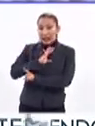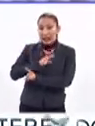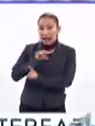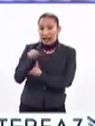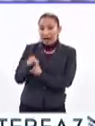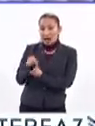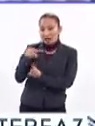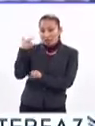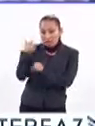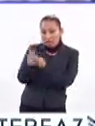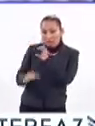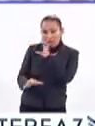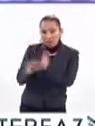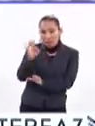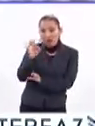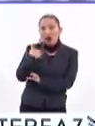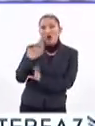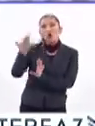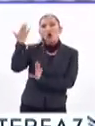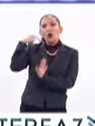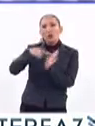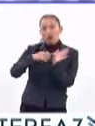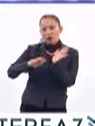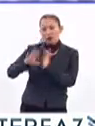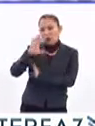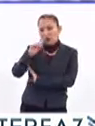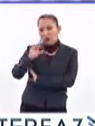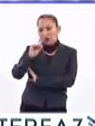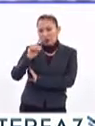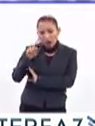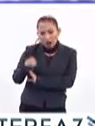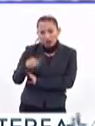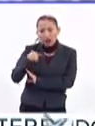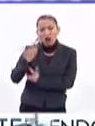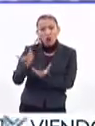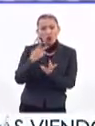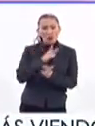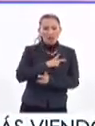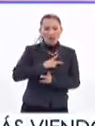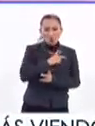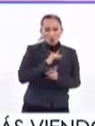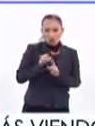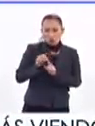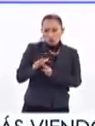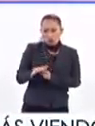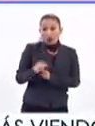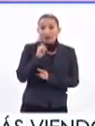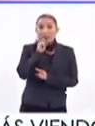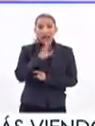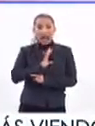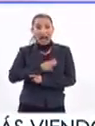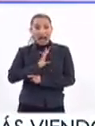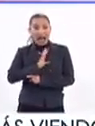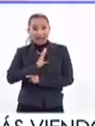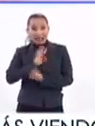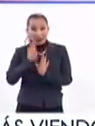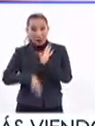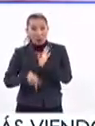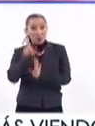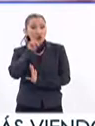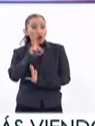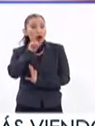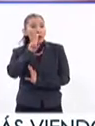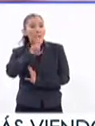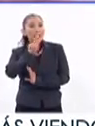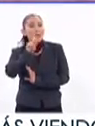que fue descubierto, fue en décadas de 90 más o menos, que era causado por un agente viral. Además del cáncer de cuello uterino,